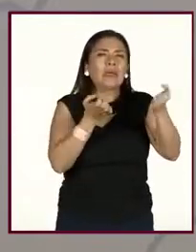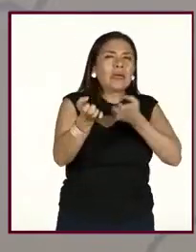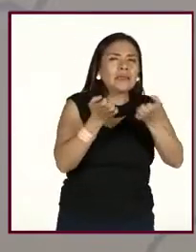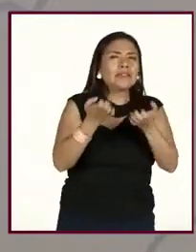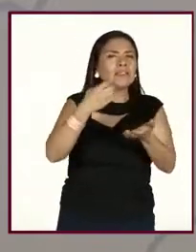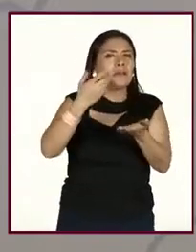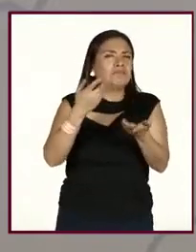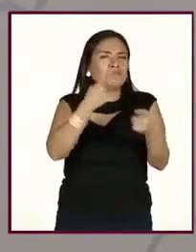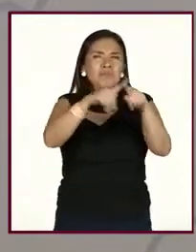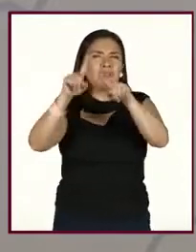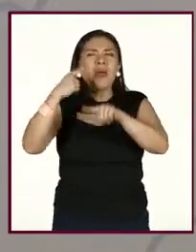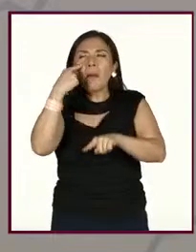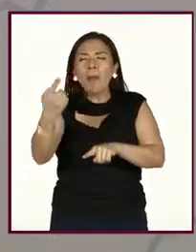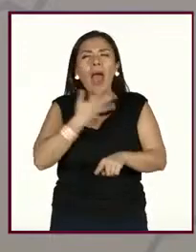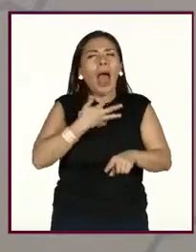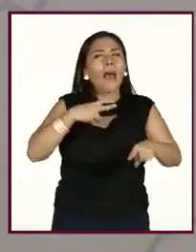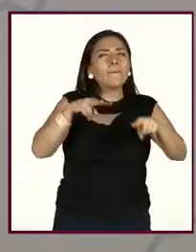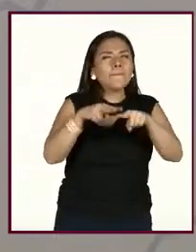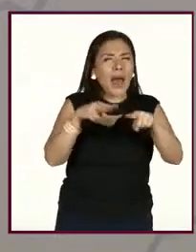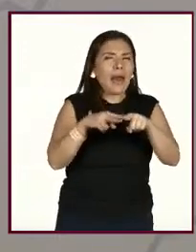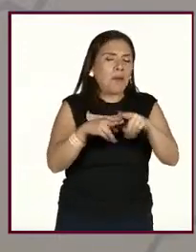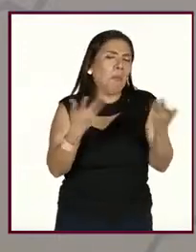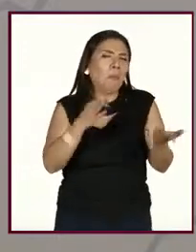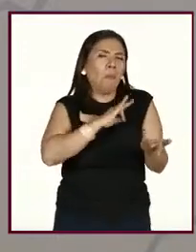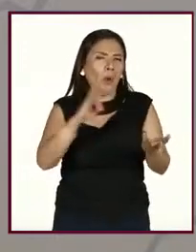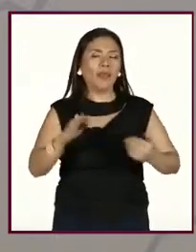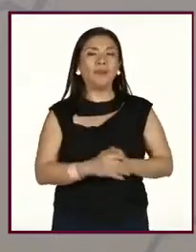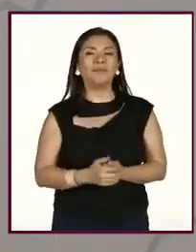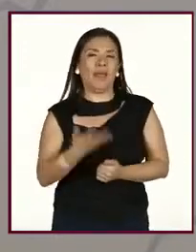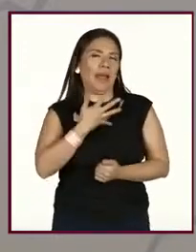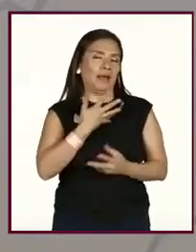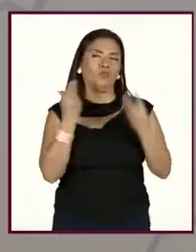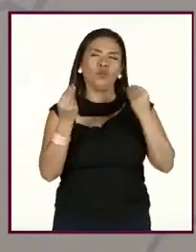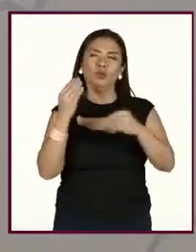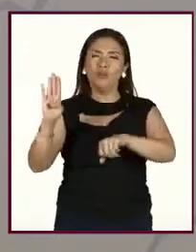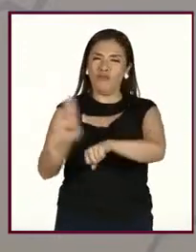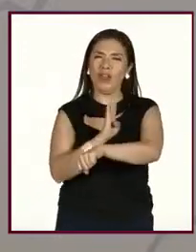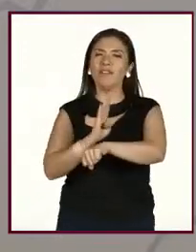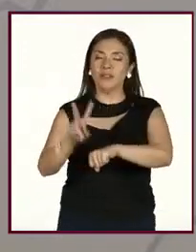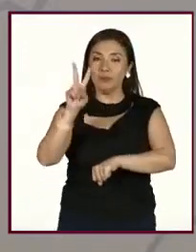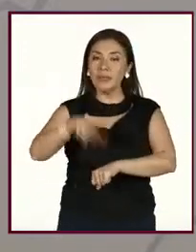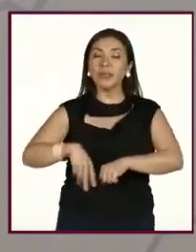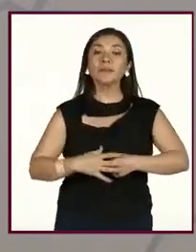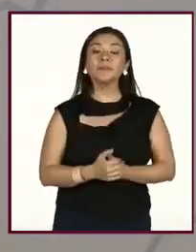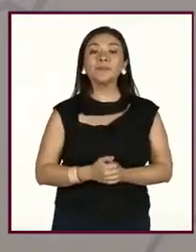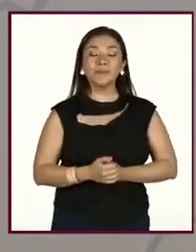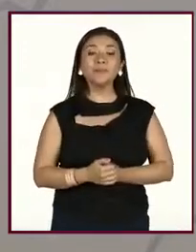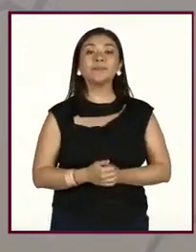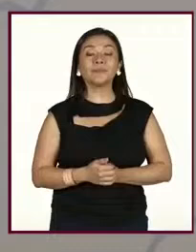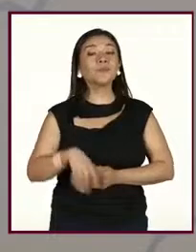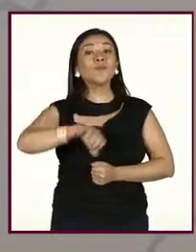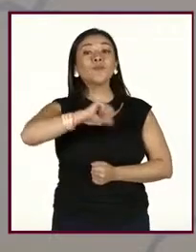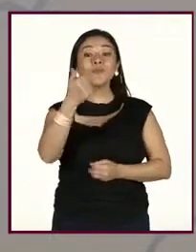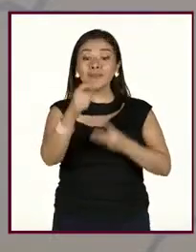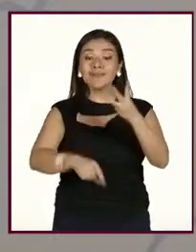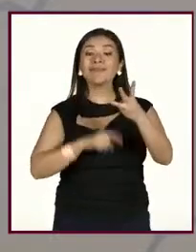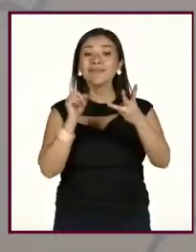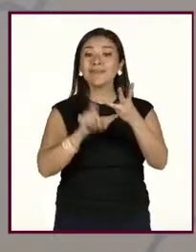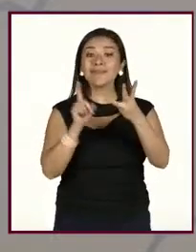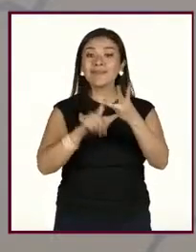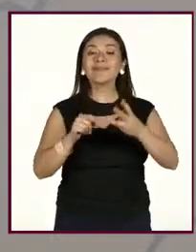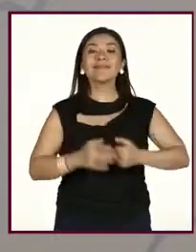acostumbra a hacer en los parques. Entonces, bueno, tenemos múltiples beneficios, ¿no? Ahora, el tercer factor